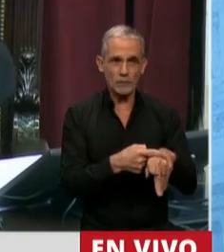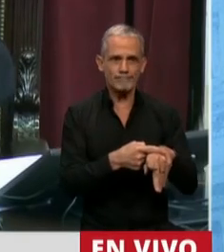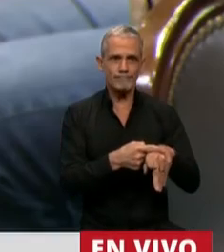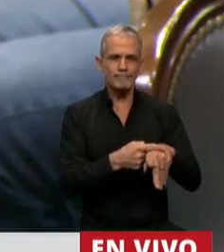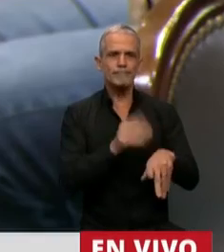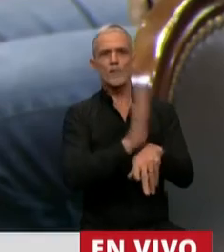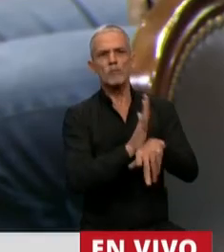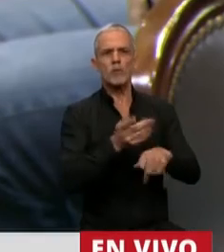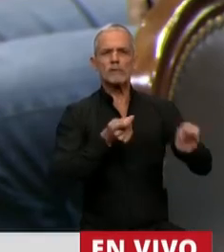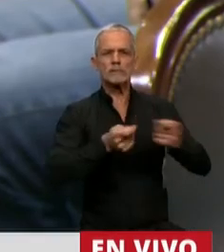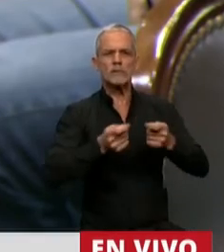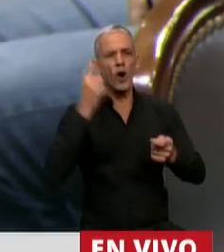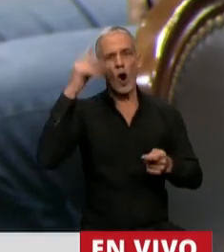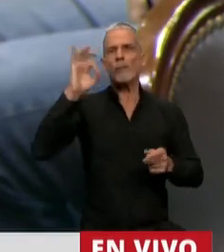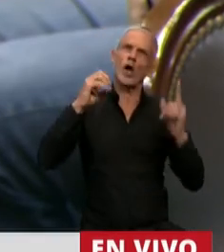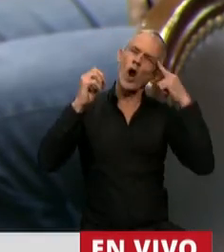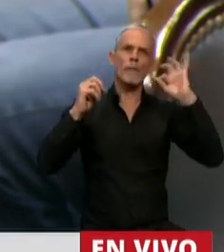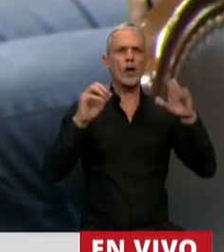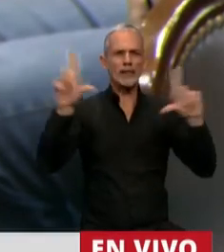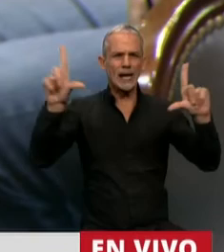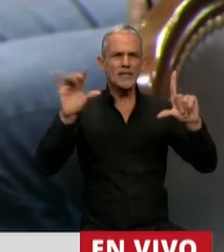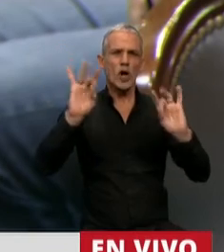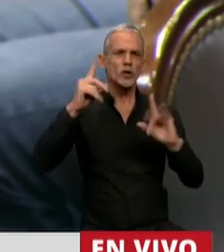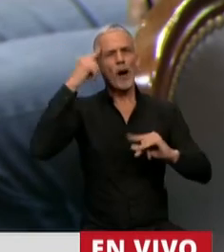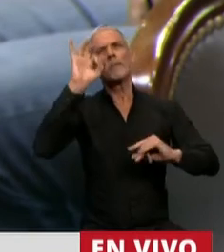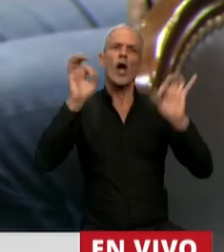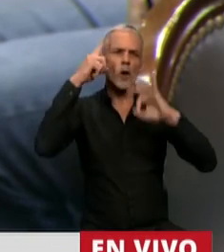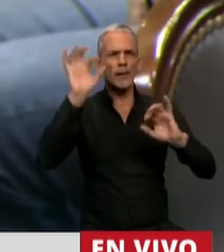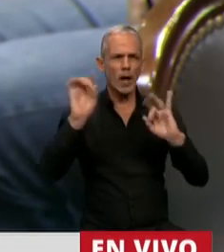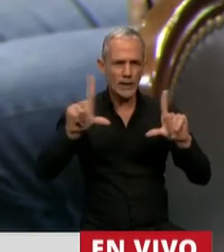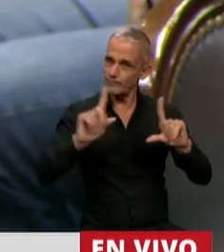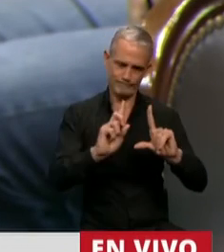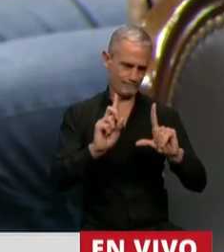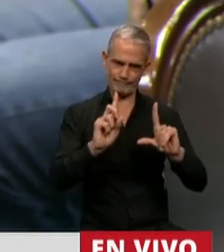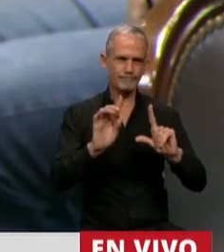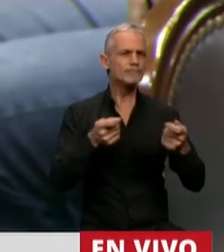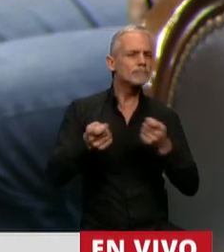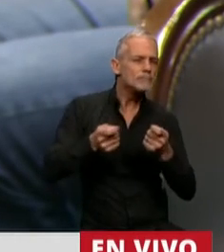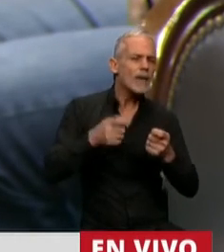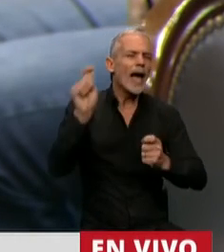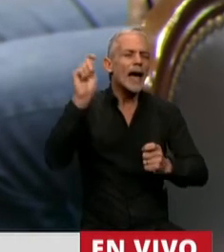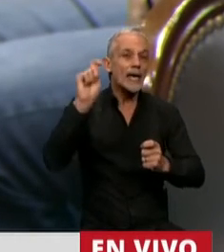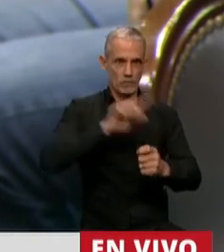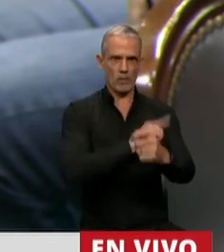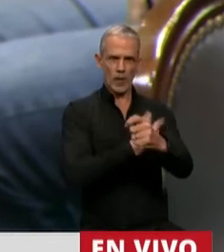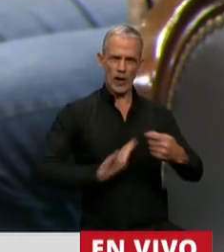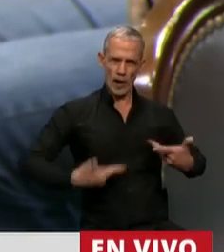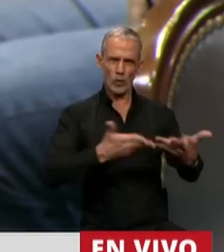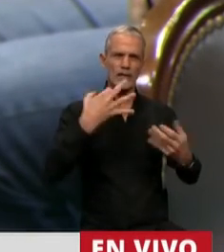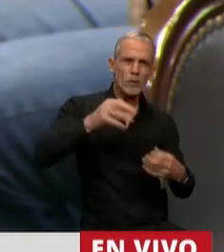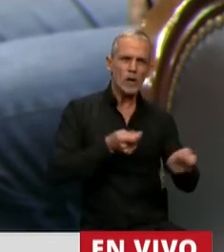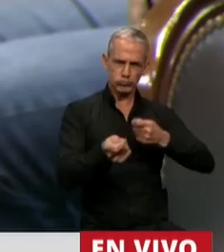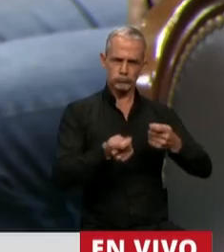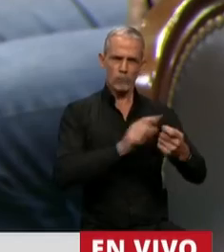conduzcan opinólogos por la televisión. Nosotros queremos que esta pandemia la conduzca el Poder Ejecutivo,